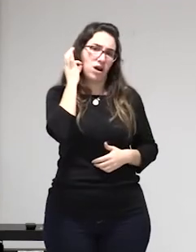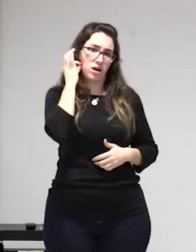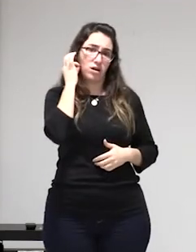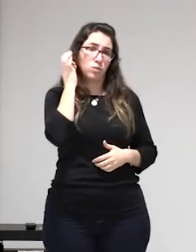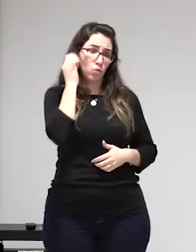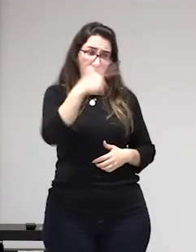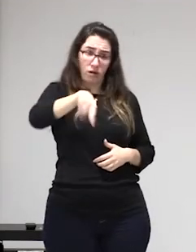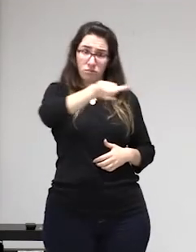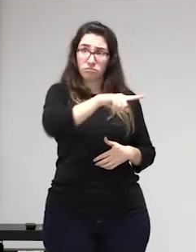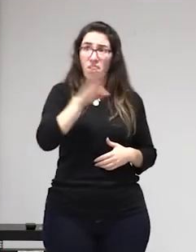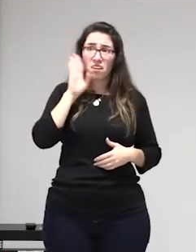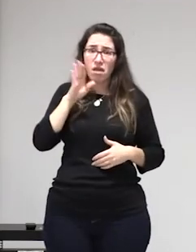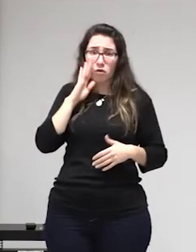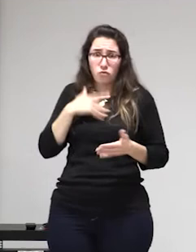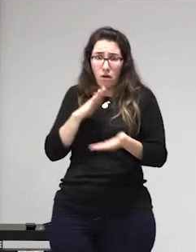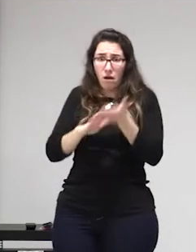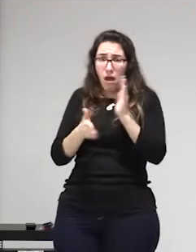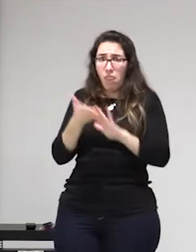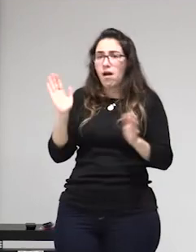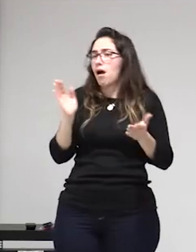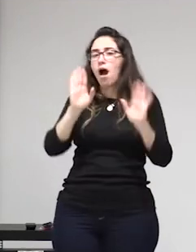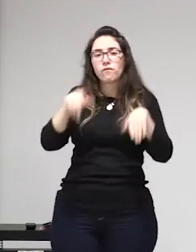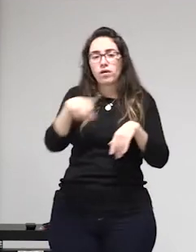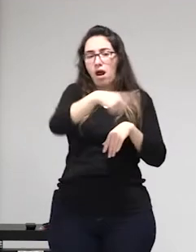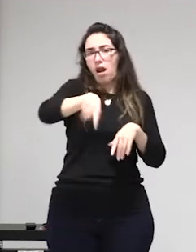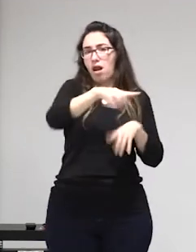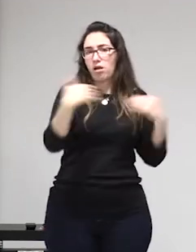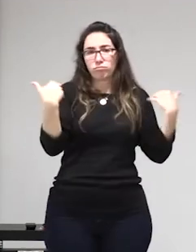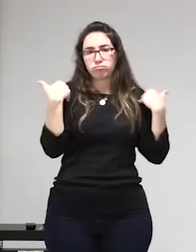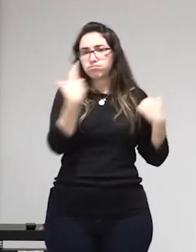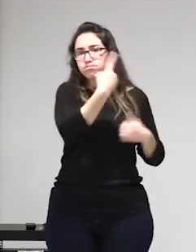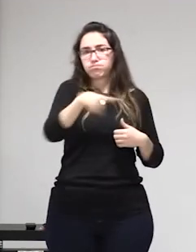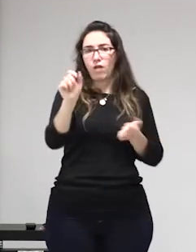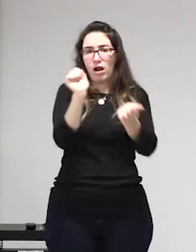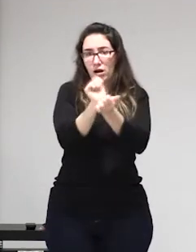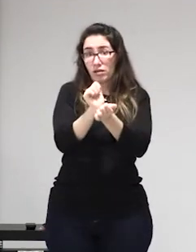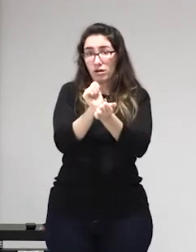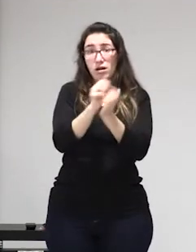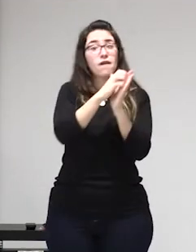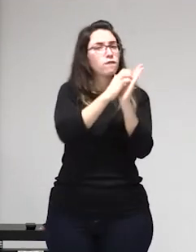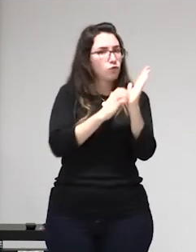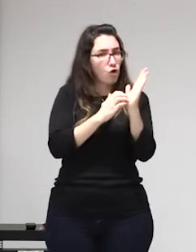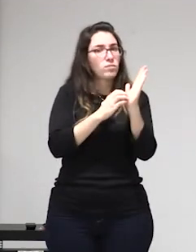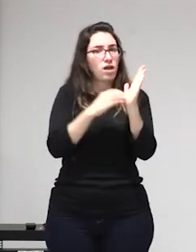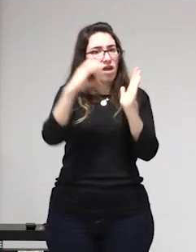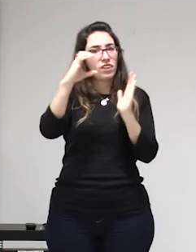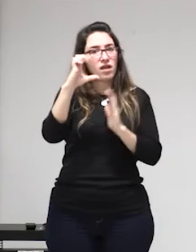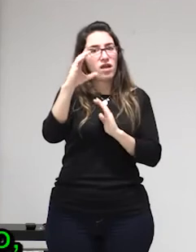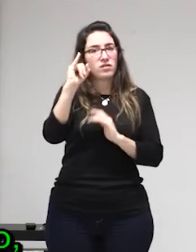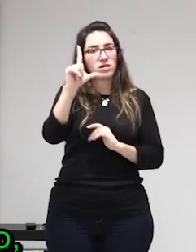que aquí se llamaría una redata que ahí tiene otro nombre llega la policía muchas veces en plan militarizado